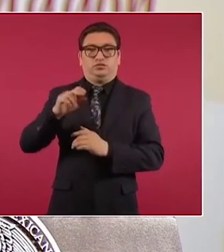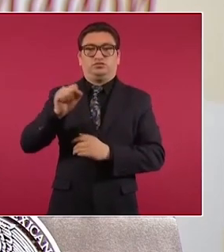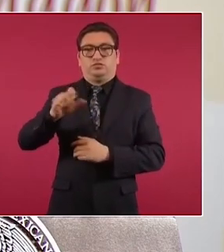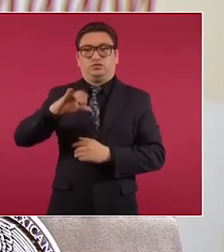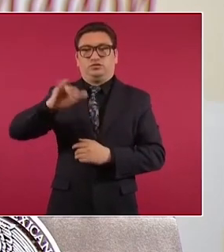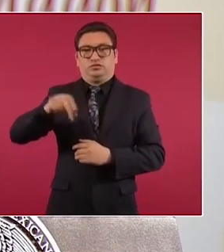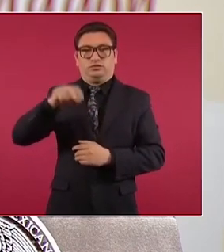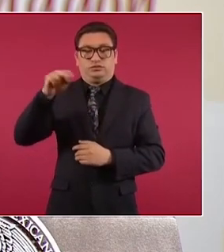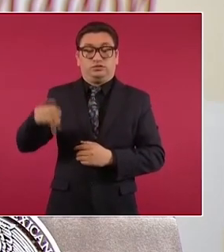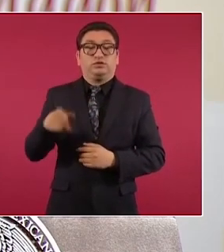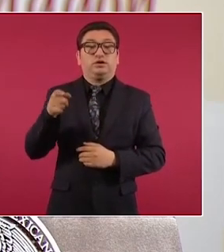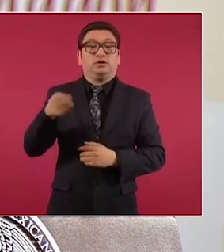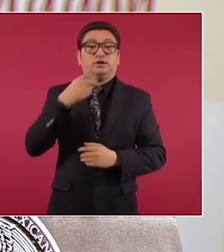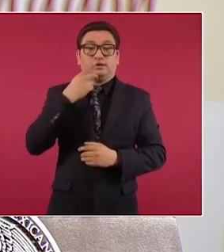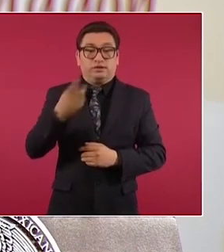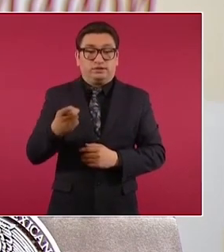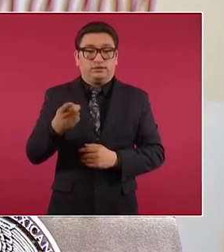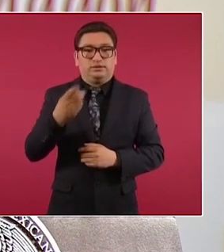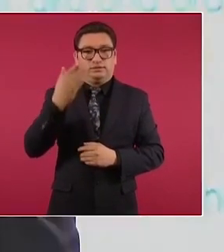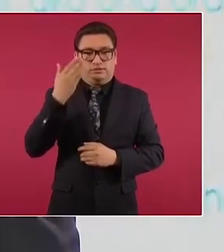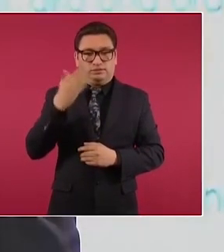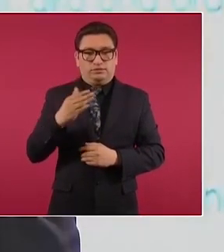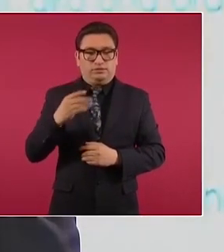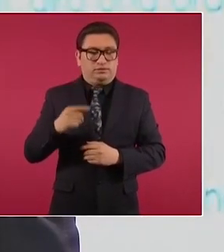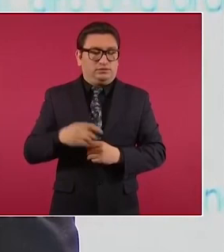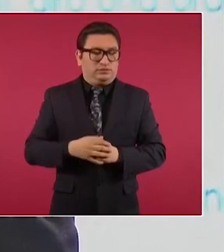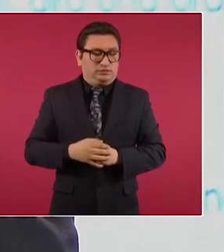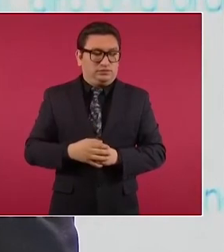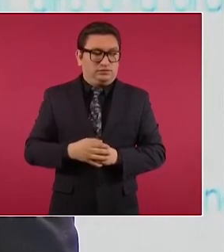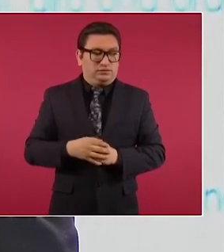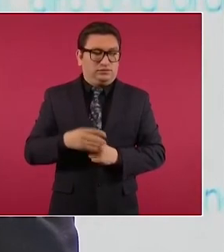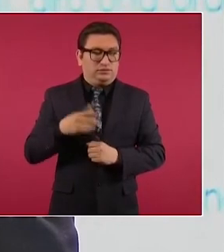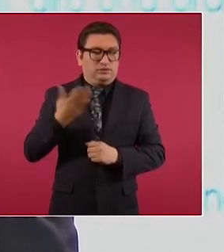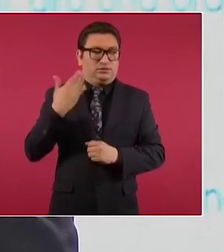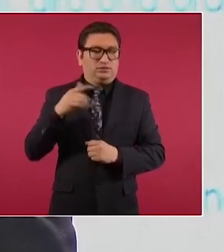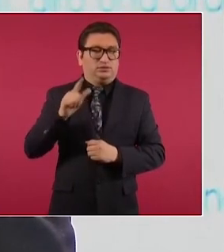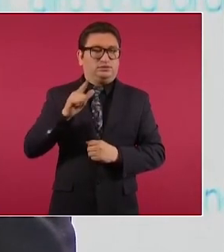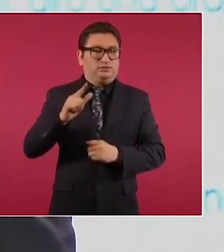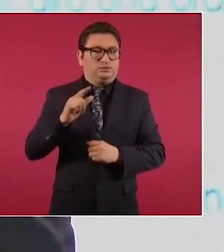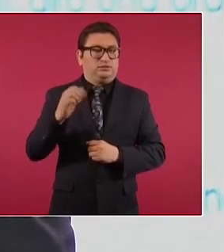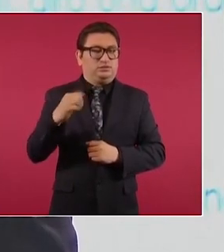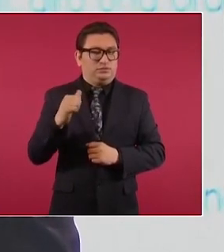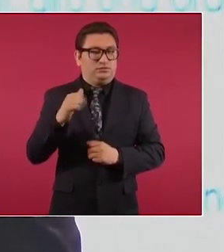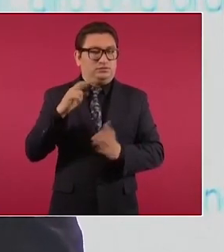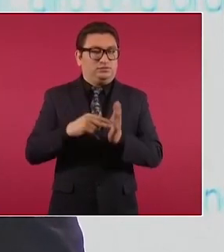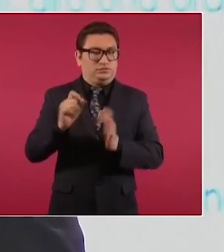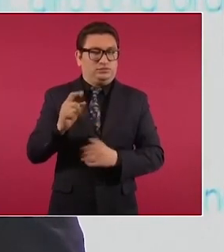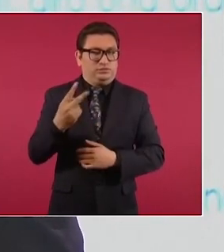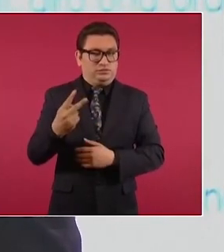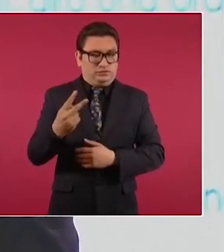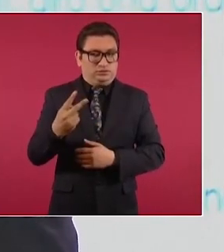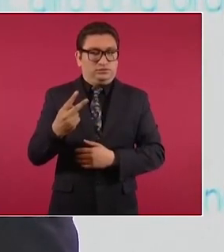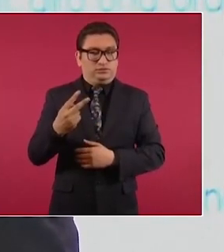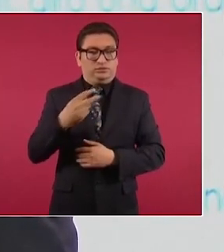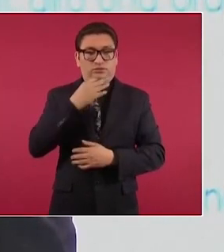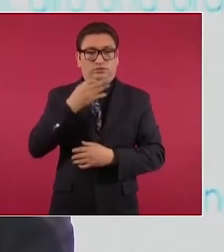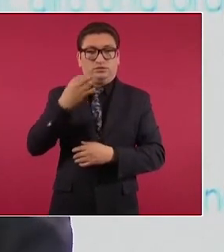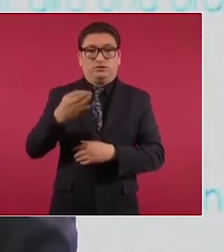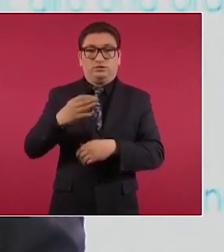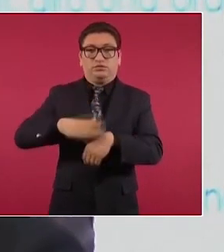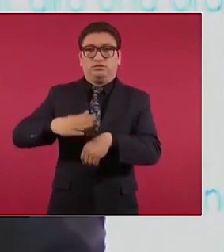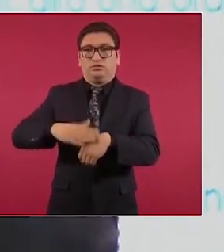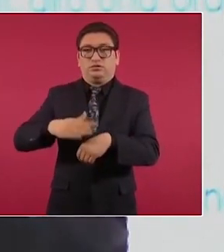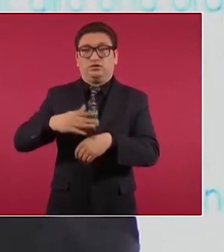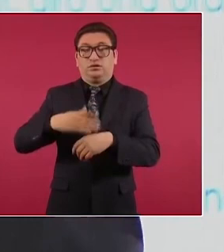Nación bajo la ponencia del ministro Alcántara el 17 de agosto de 2022 resolvió que era inválida